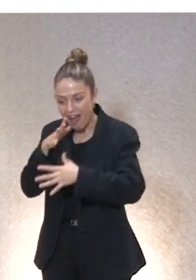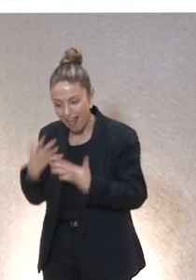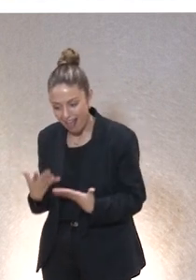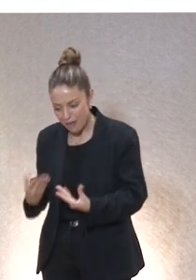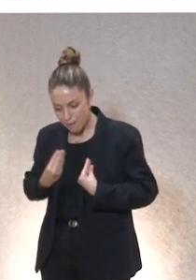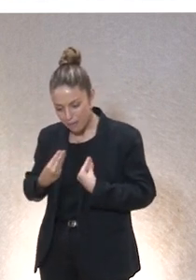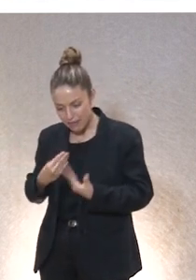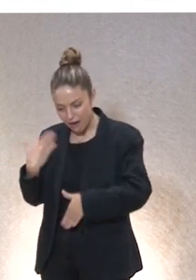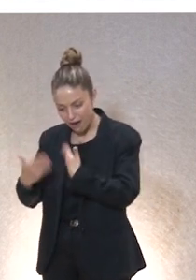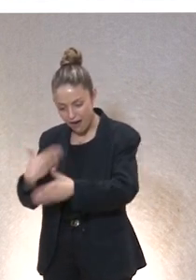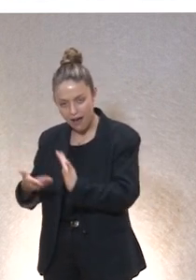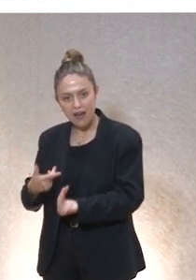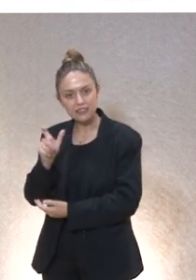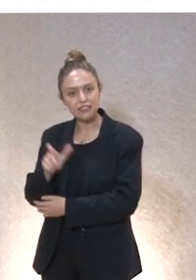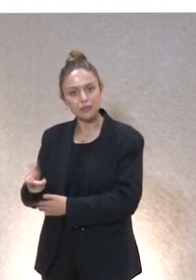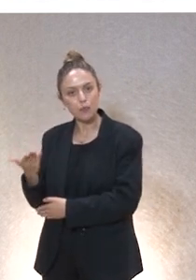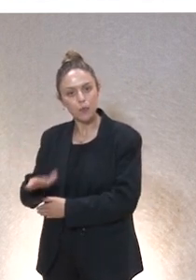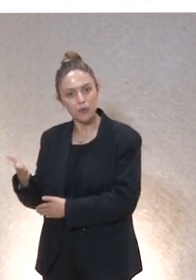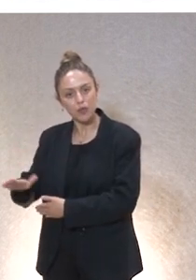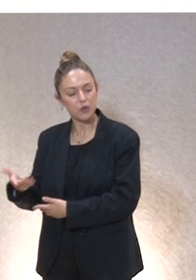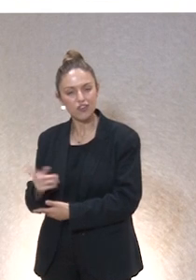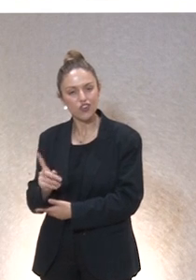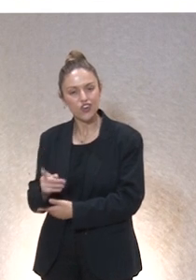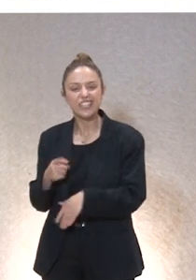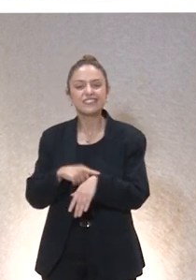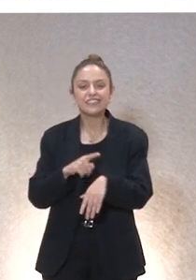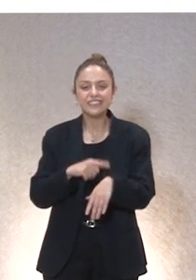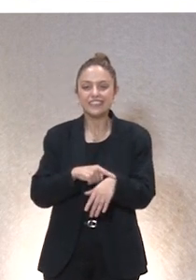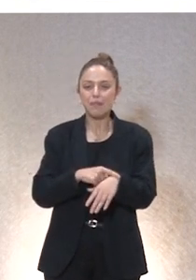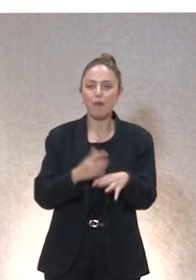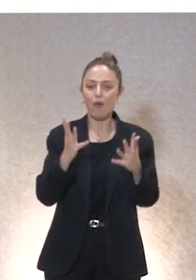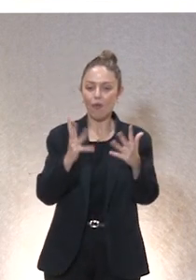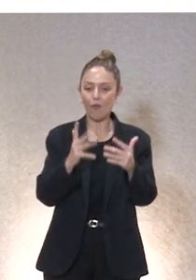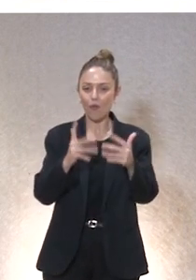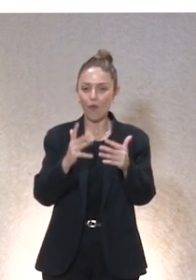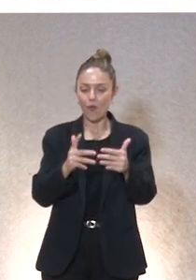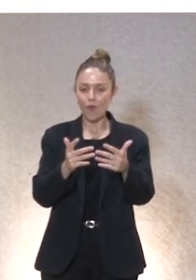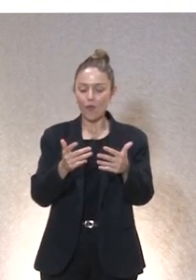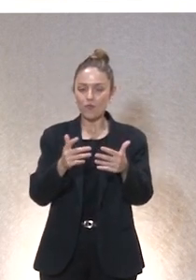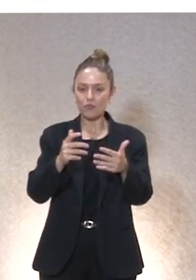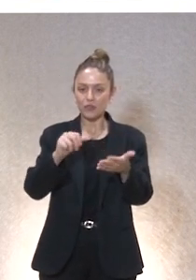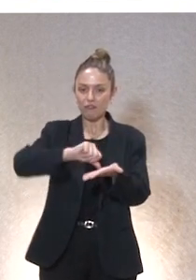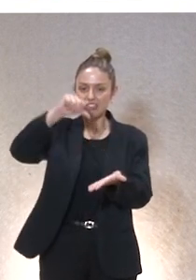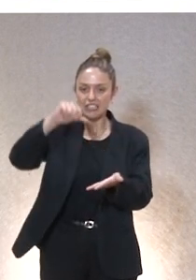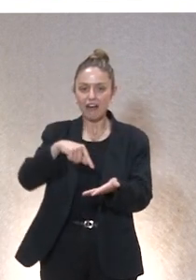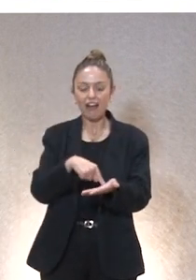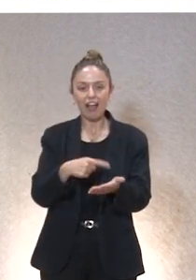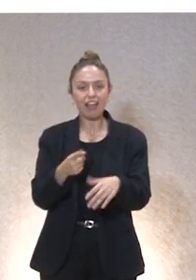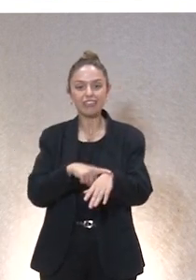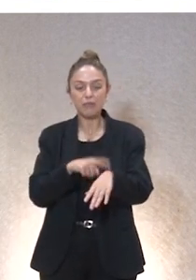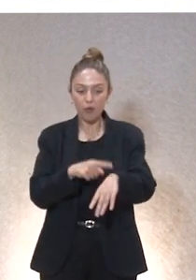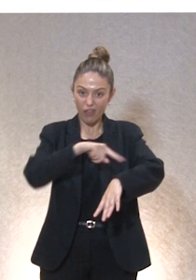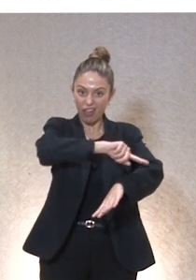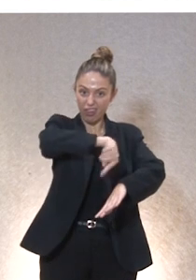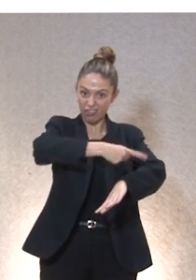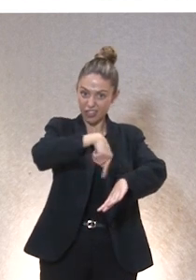no es el tiempo donde los seres humanos mueren sino que es el tiempo de la física. Es un tiempo, yo llamaría el tiempo uno, el tiempo de los relojes.